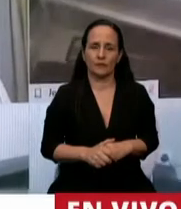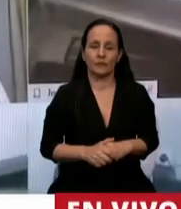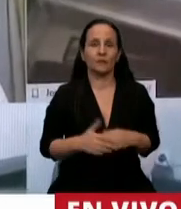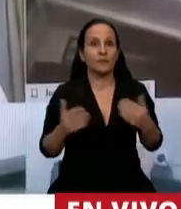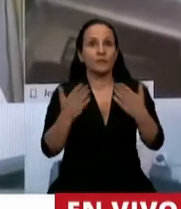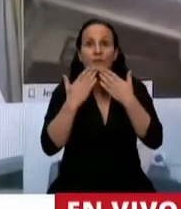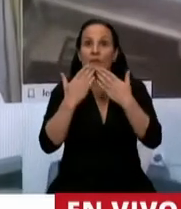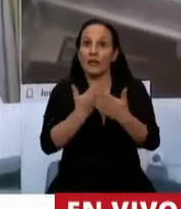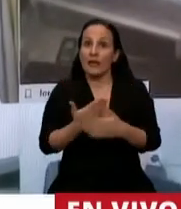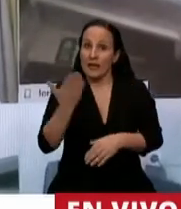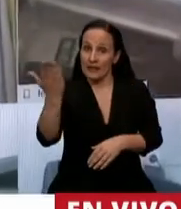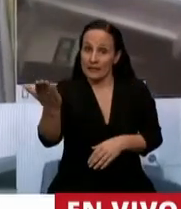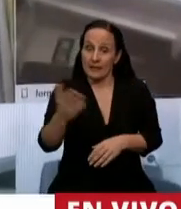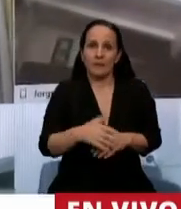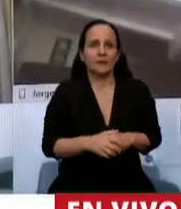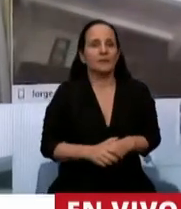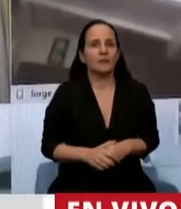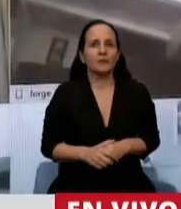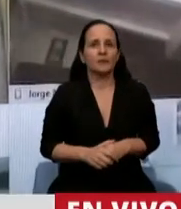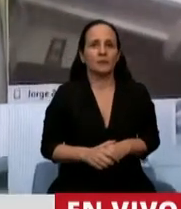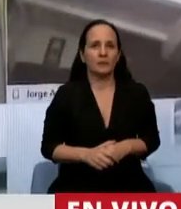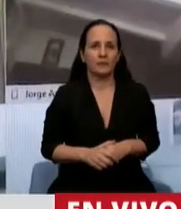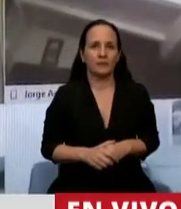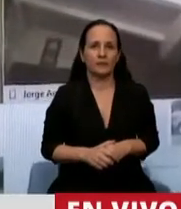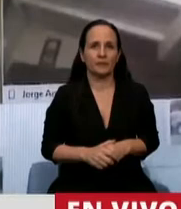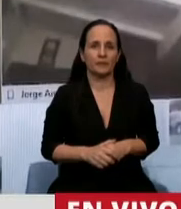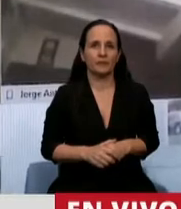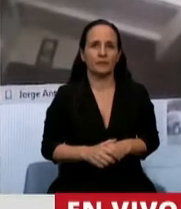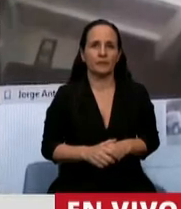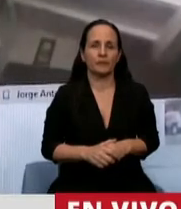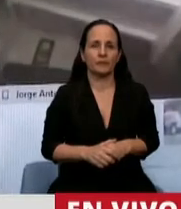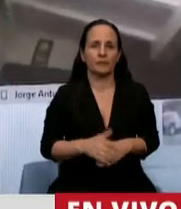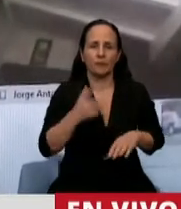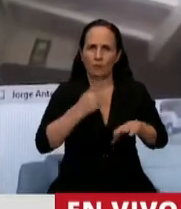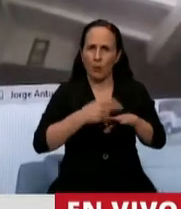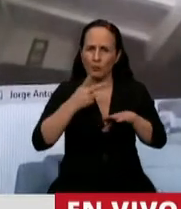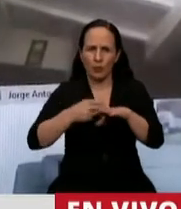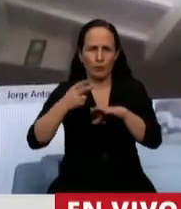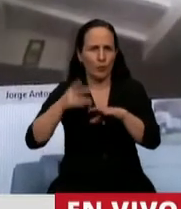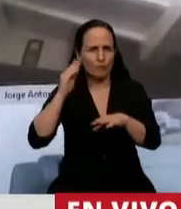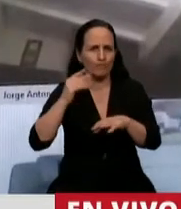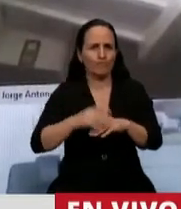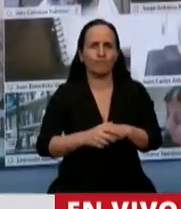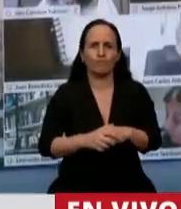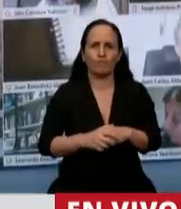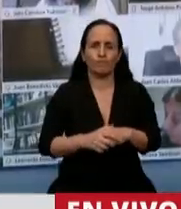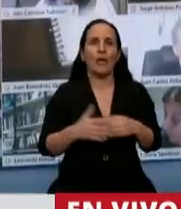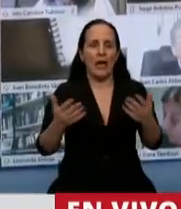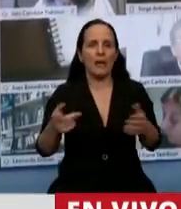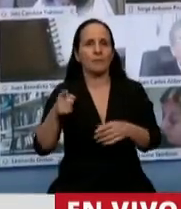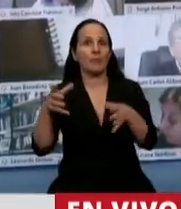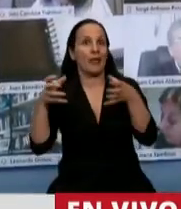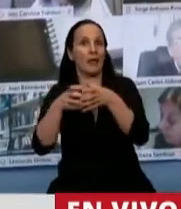Gracias, presidente. Y bueno, con este nuevo atropello de la